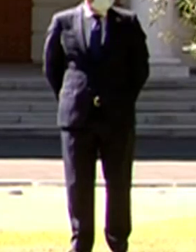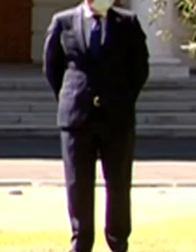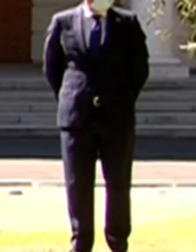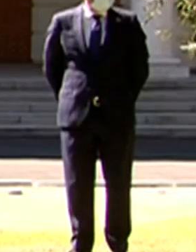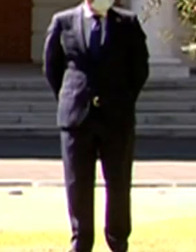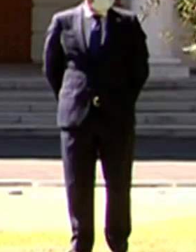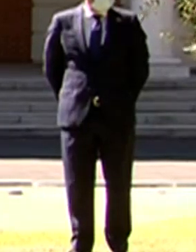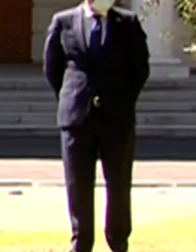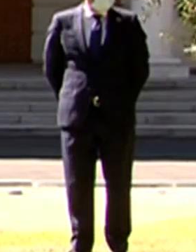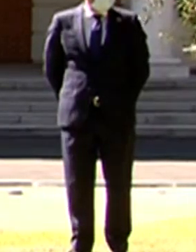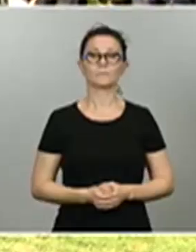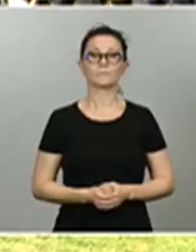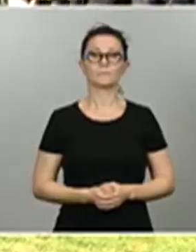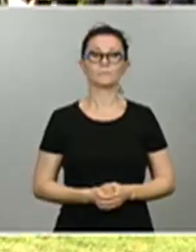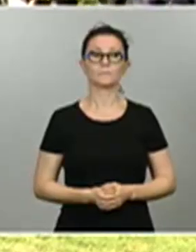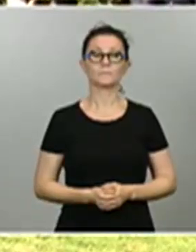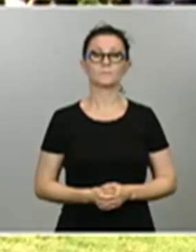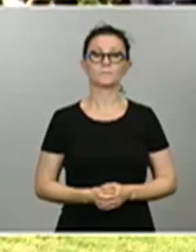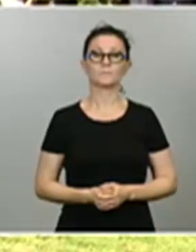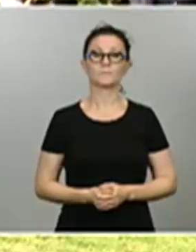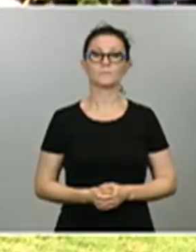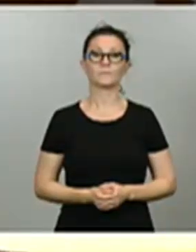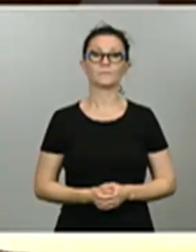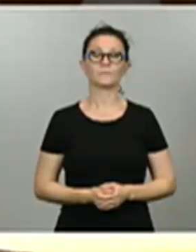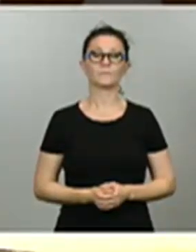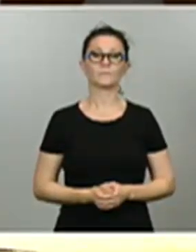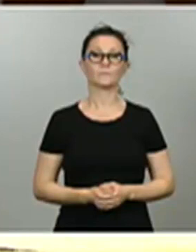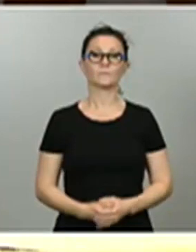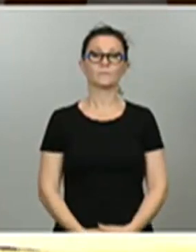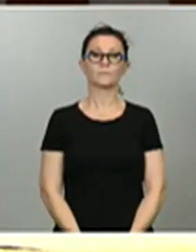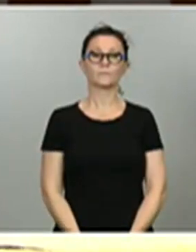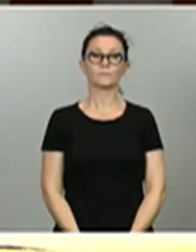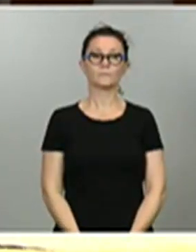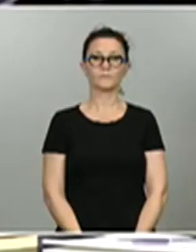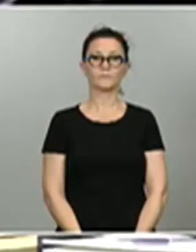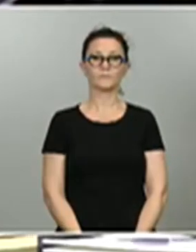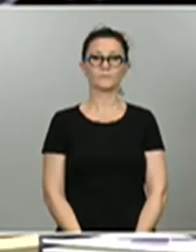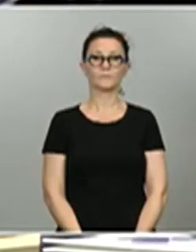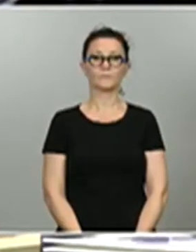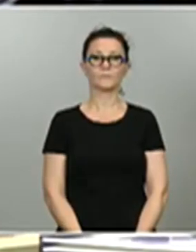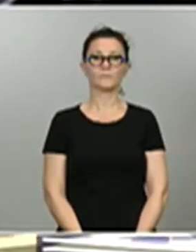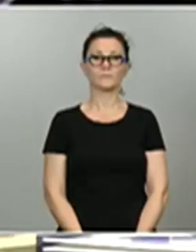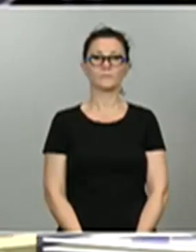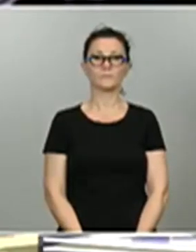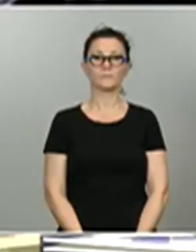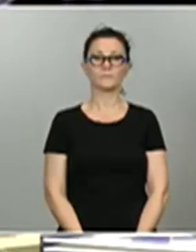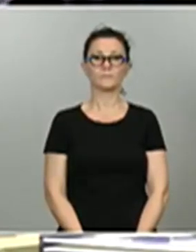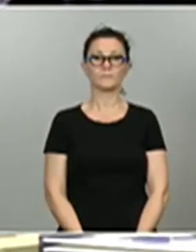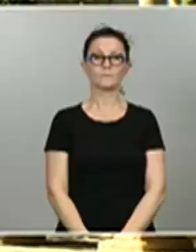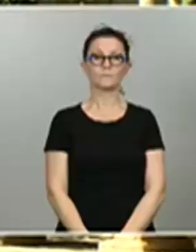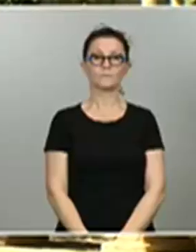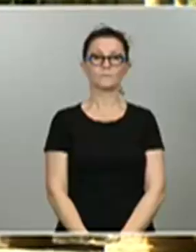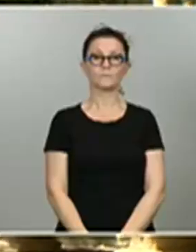Gobierno, patronal y sindicatos firman un nuevo acuerdo para reactivar la economía y el empleo. Lo han sellado en el Palacio de la